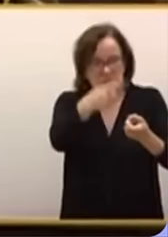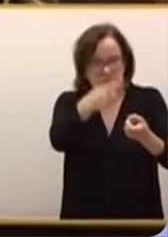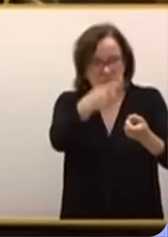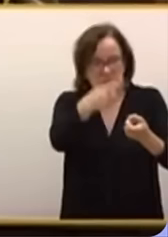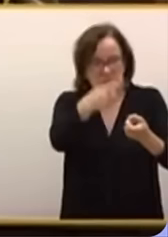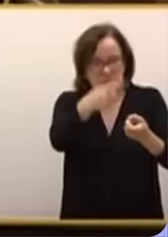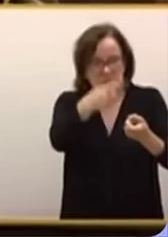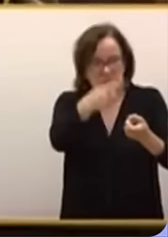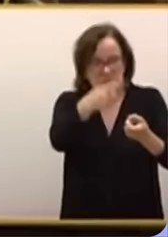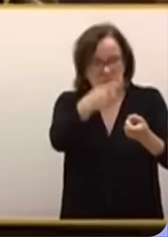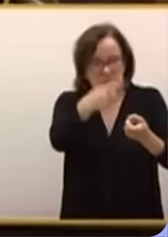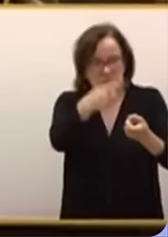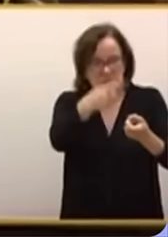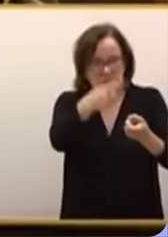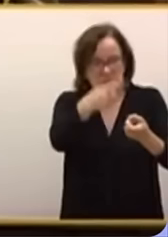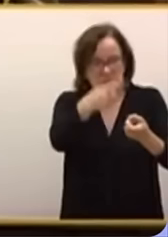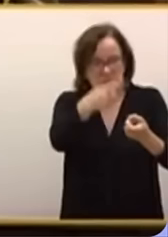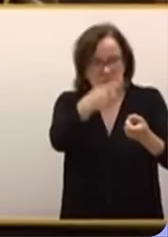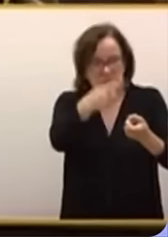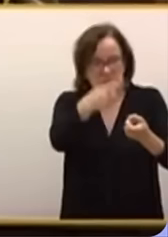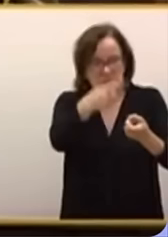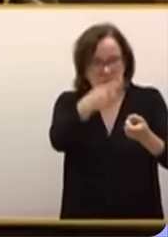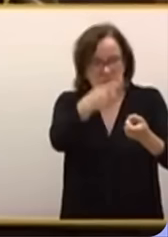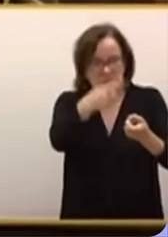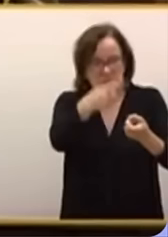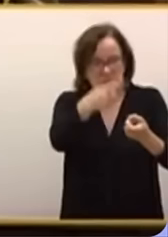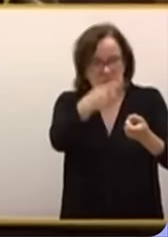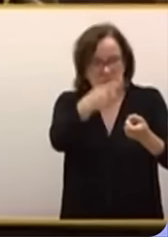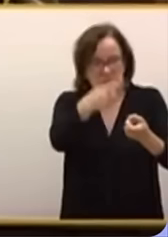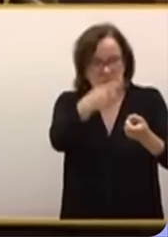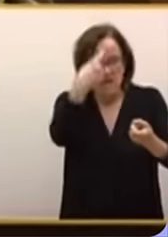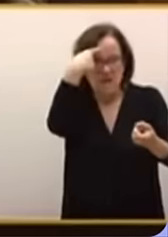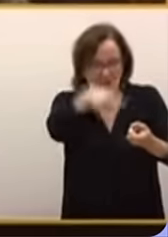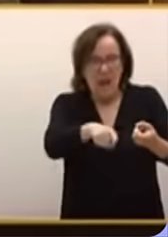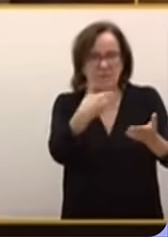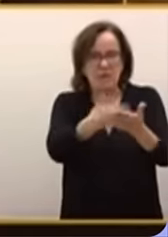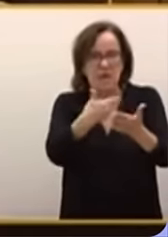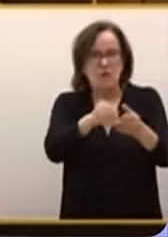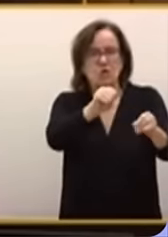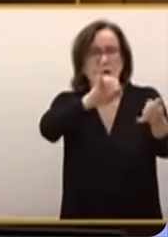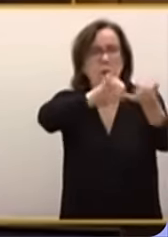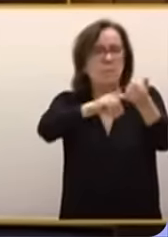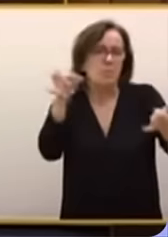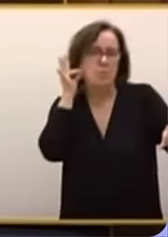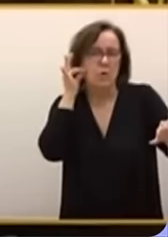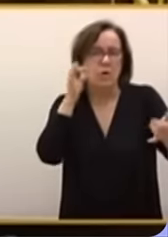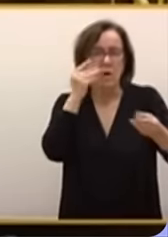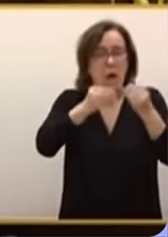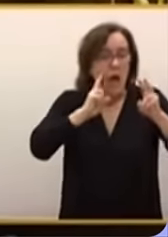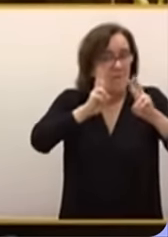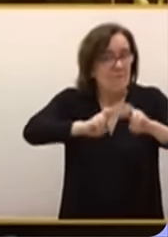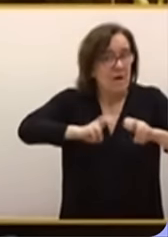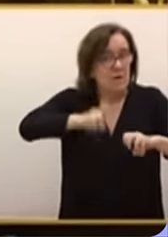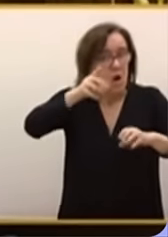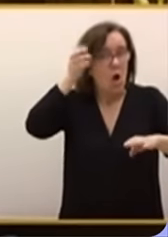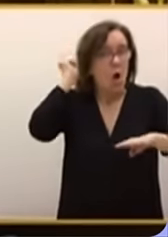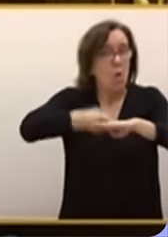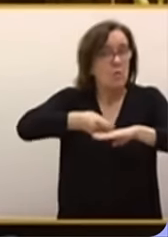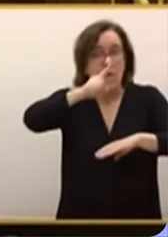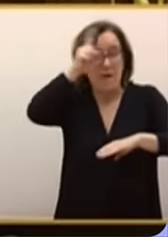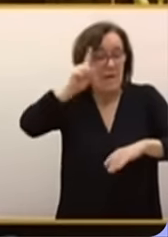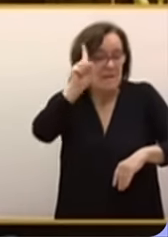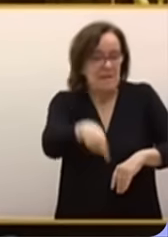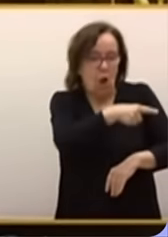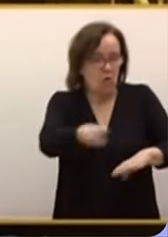acción de tratar de corromper a otro, ¿no? Vamos a ver. Si su mujer tiene la condición de investigar en un juzgado de Madrid